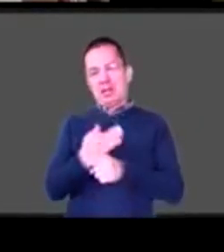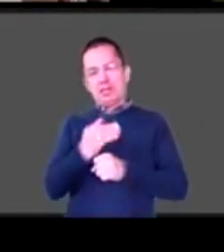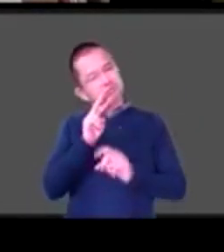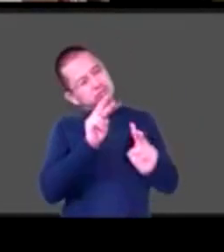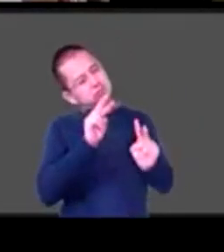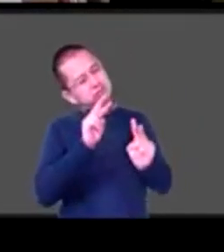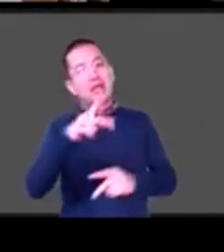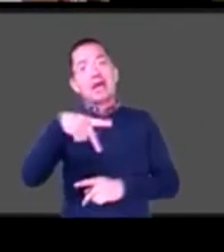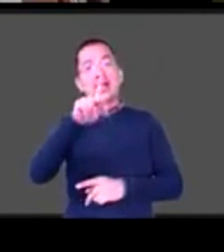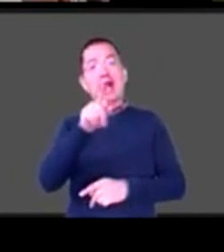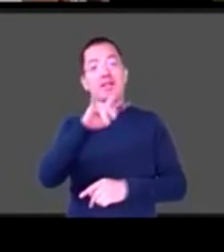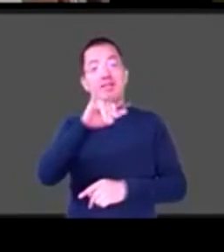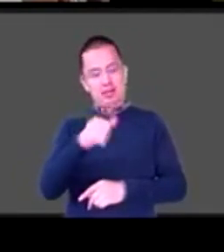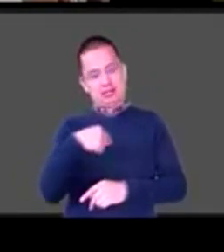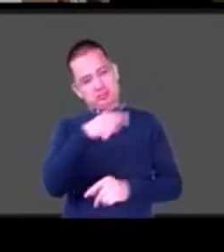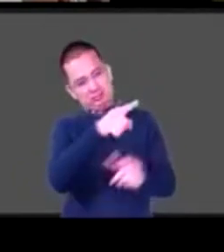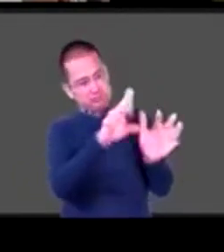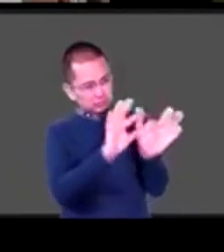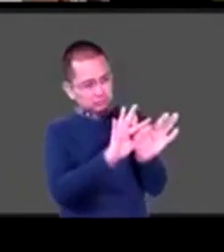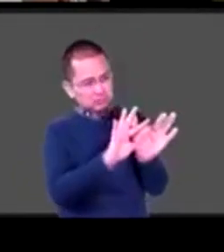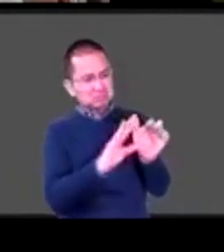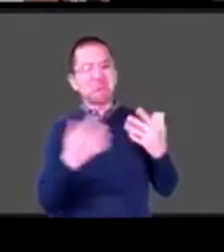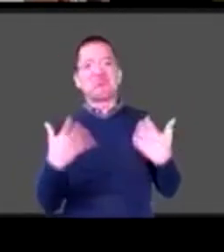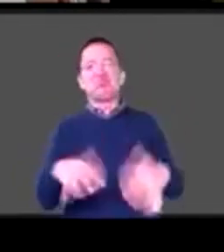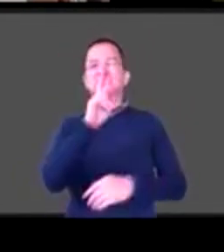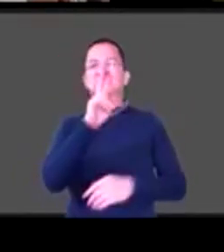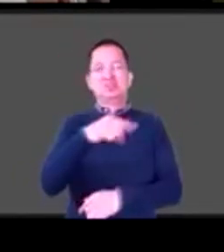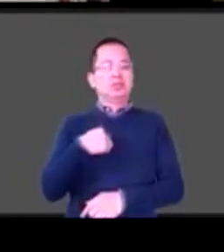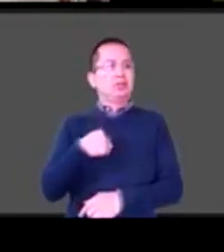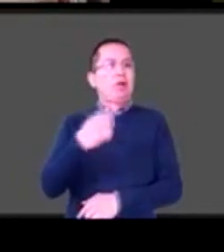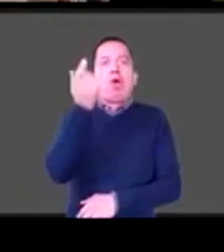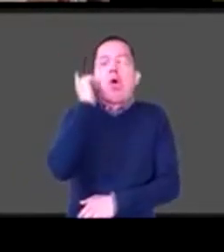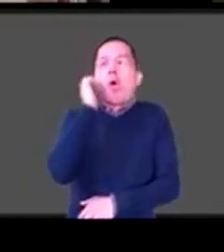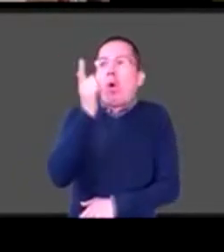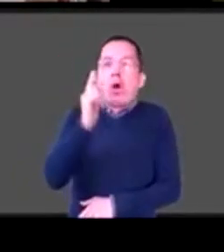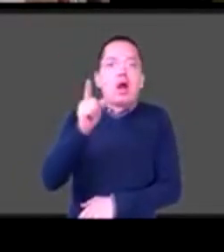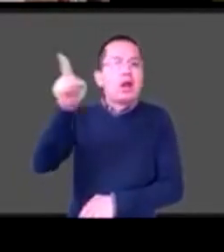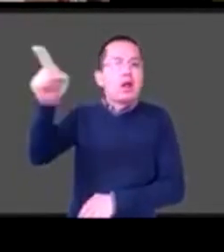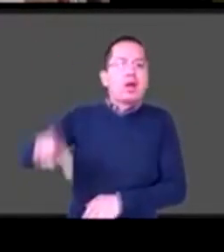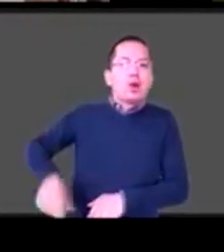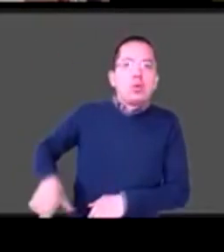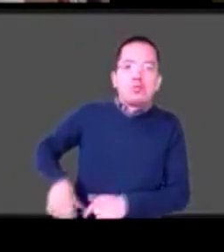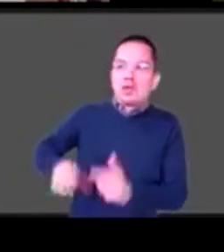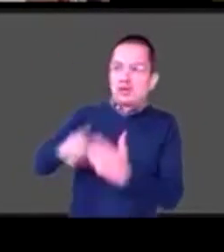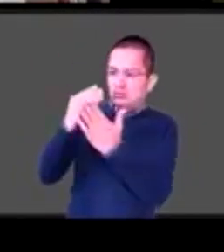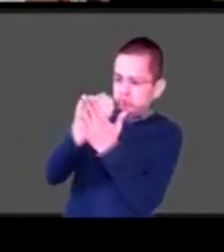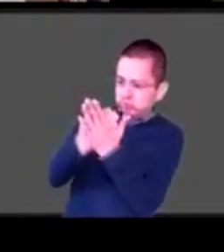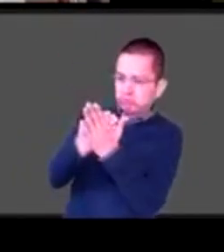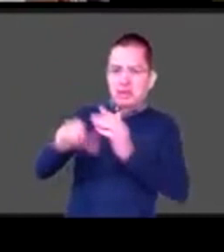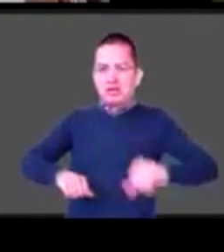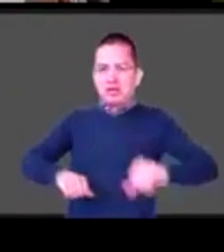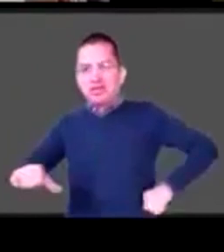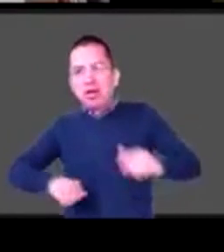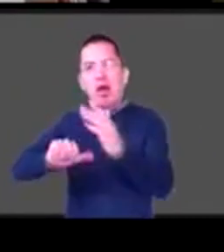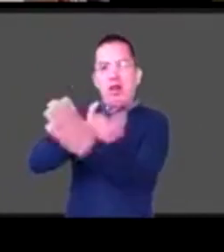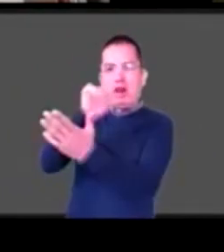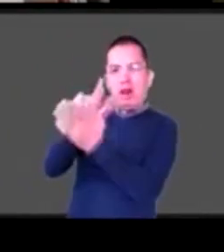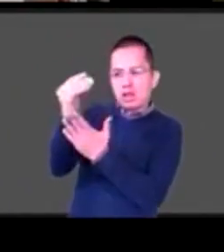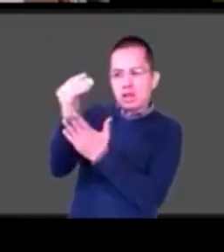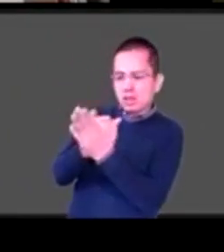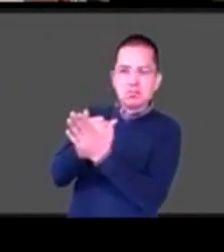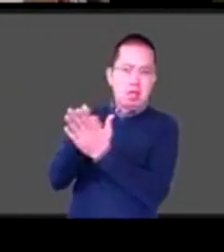encantaría que las políticas públicas pudieran estar orientadas escuchando las necesidades de